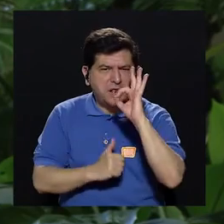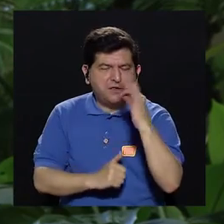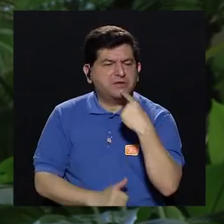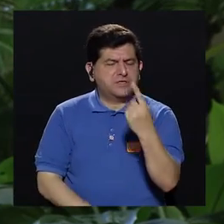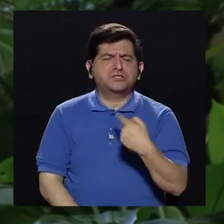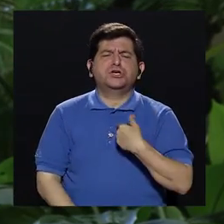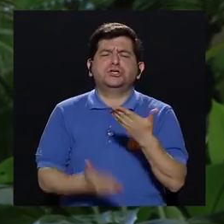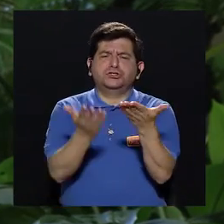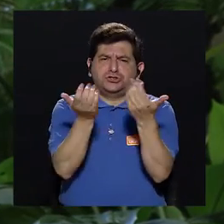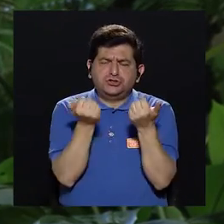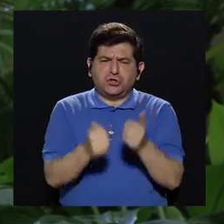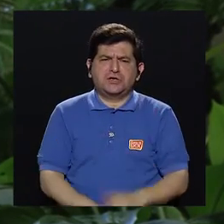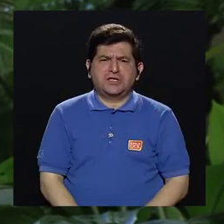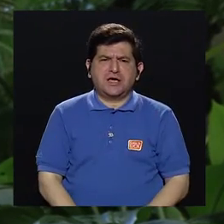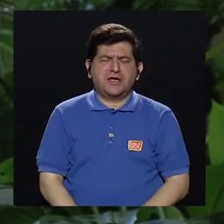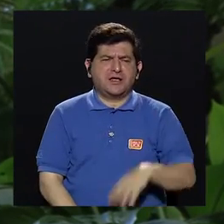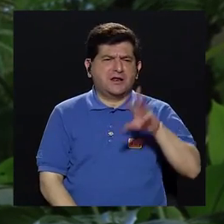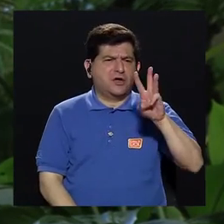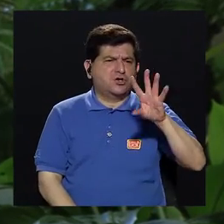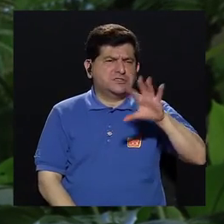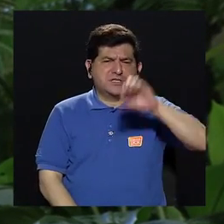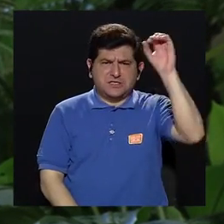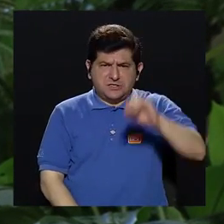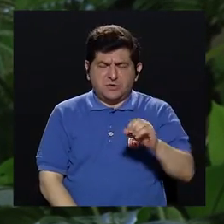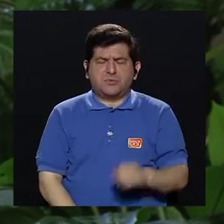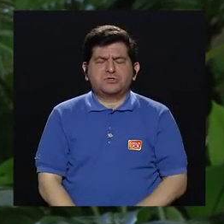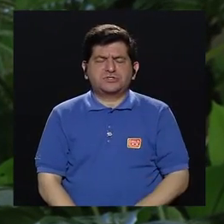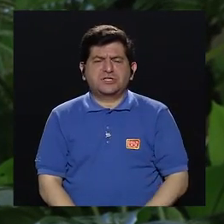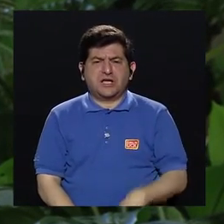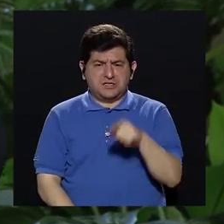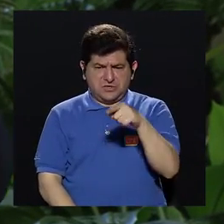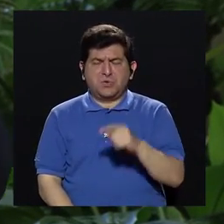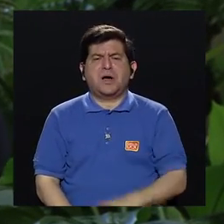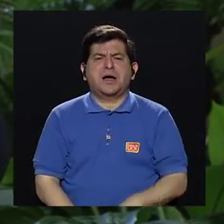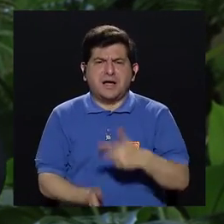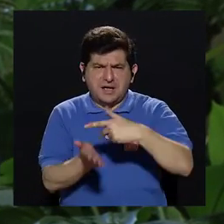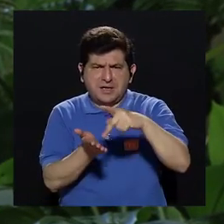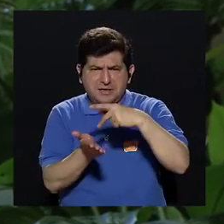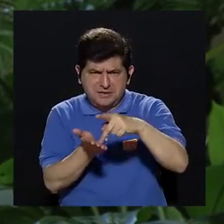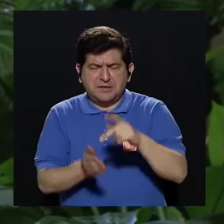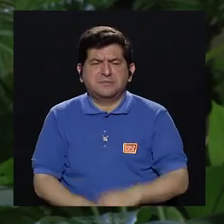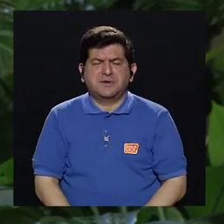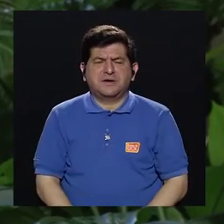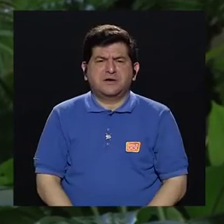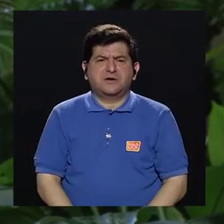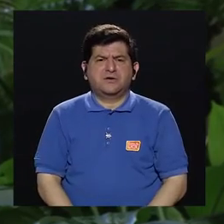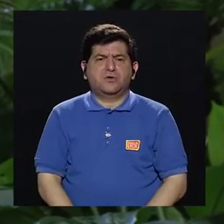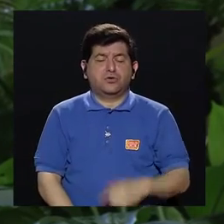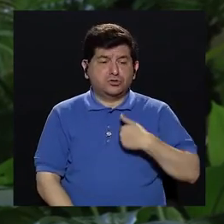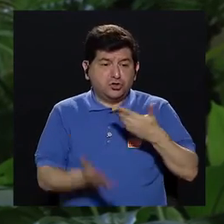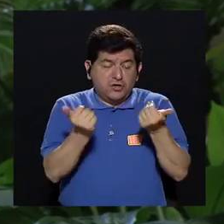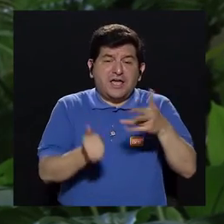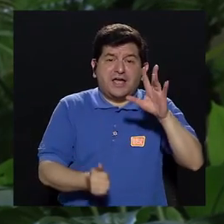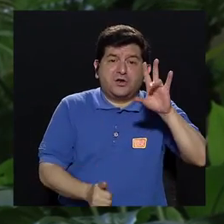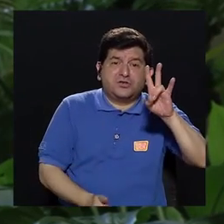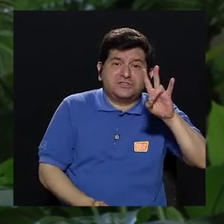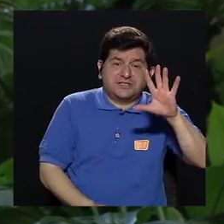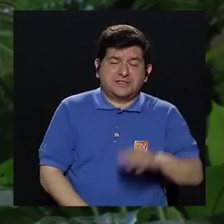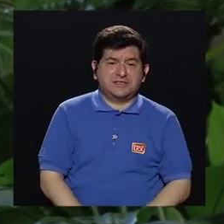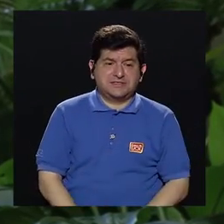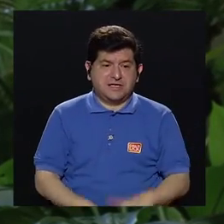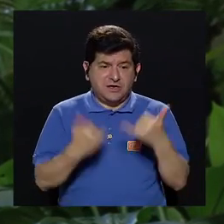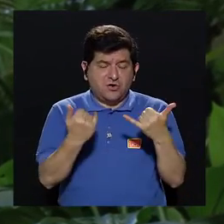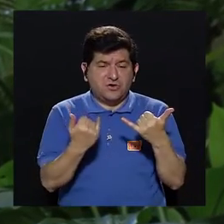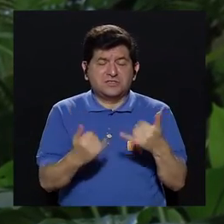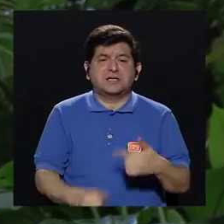y dice, mire, yo quiero irme con 65% del salario, yo ya veo que voy para 75%, yo ya veo que voy para 6